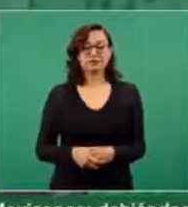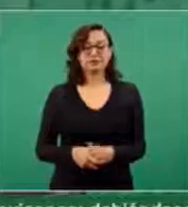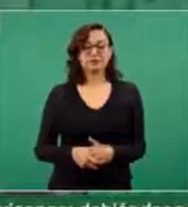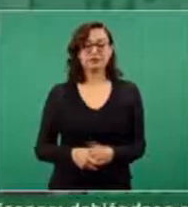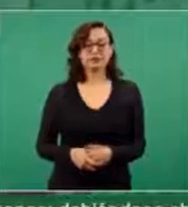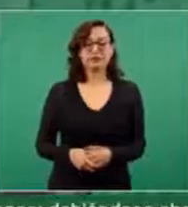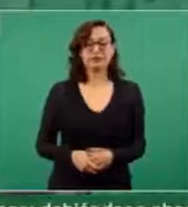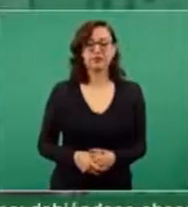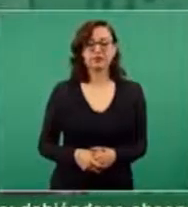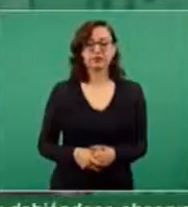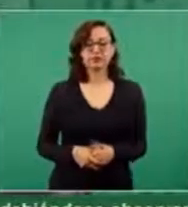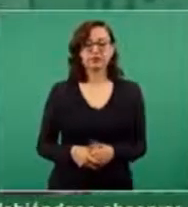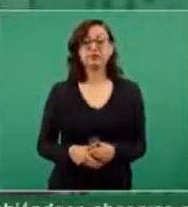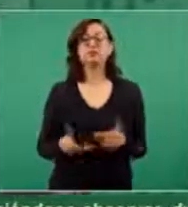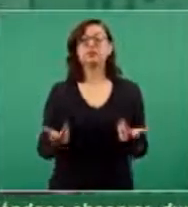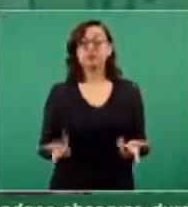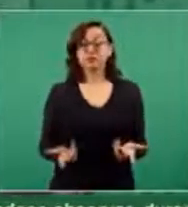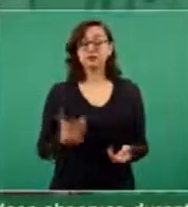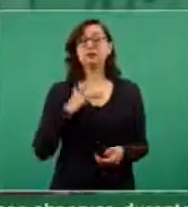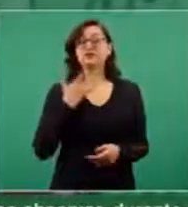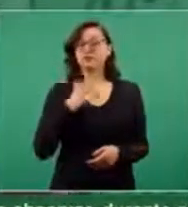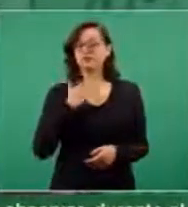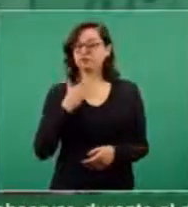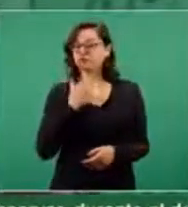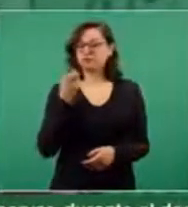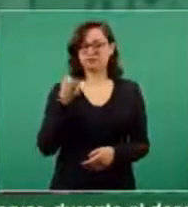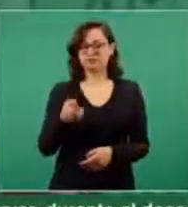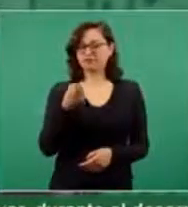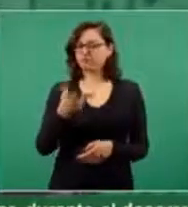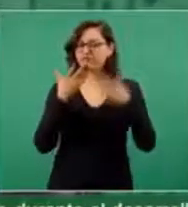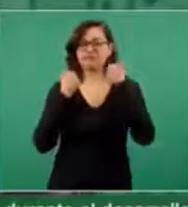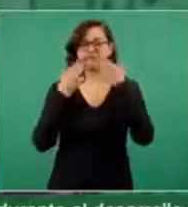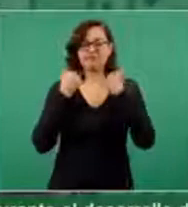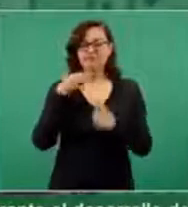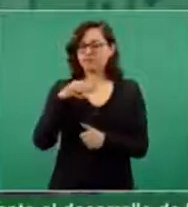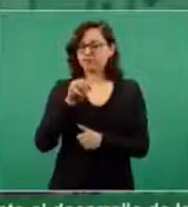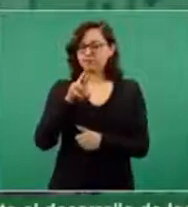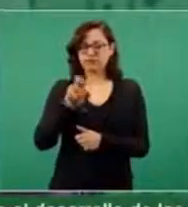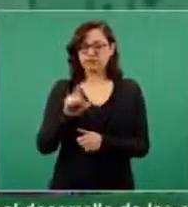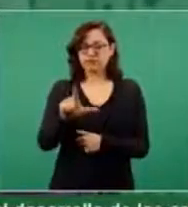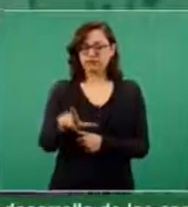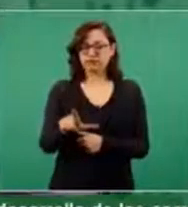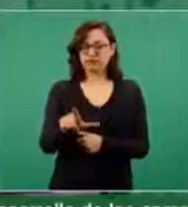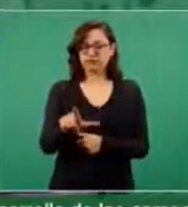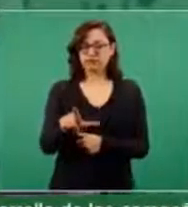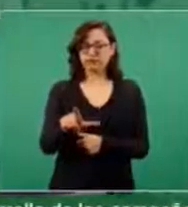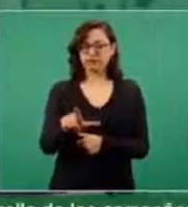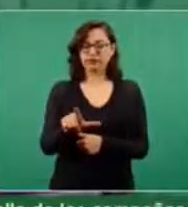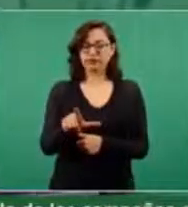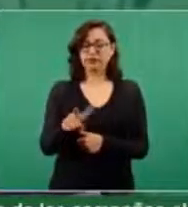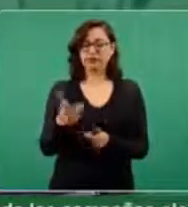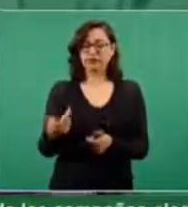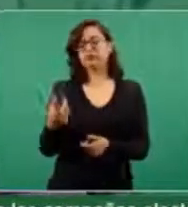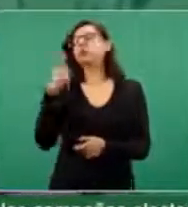Entonces, dije que eso era una inmoralidad, si se